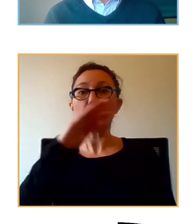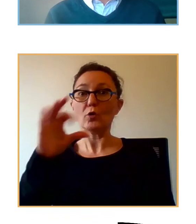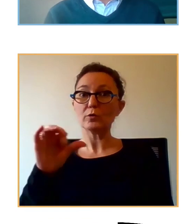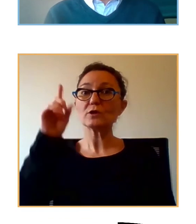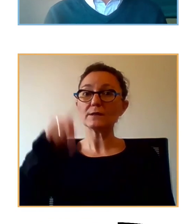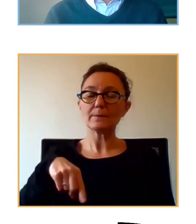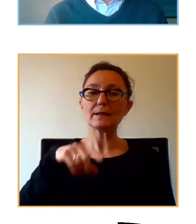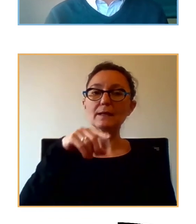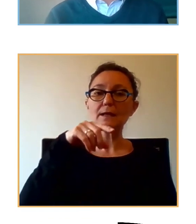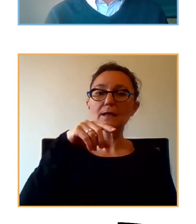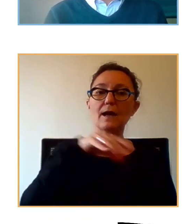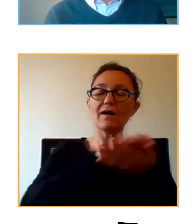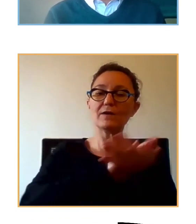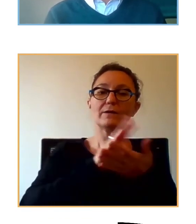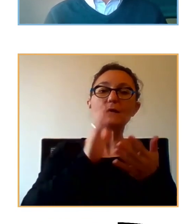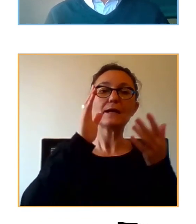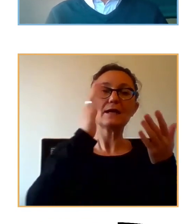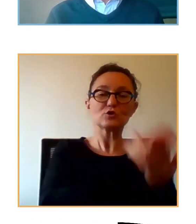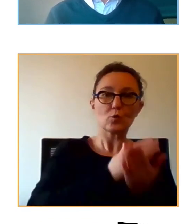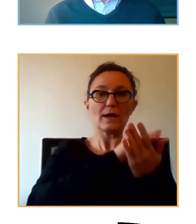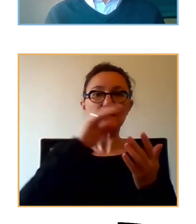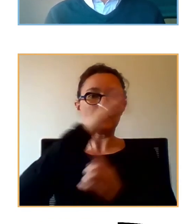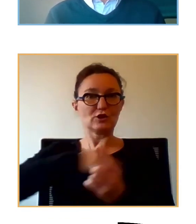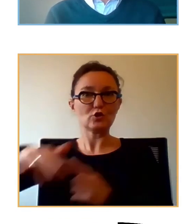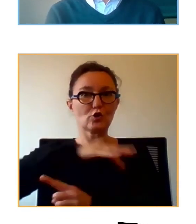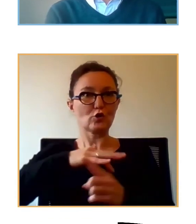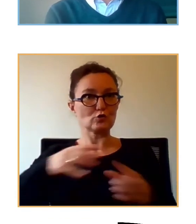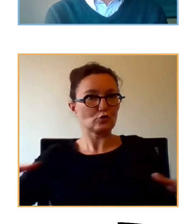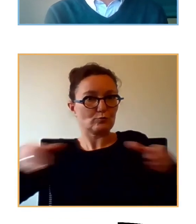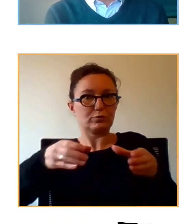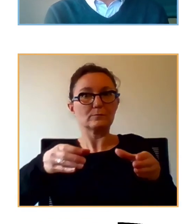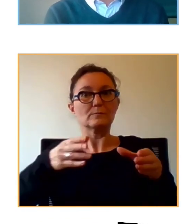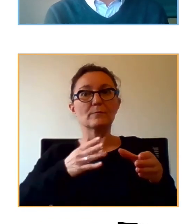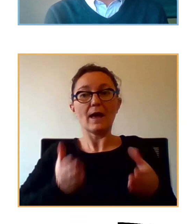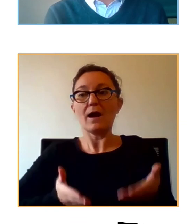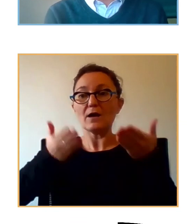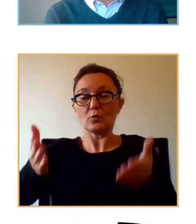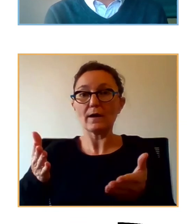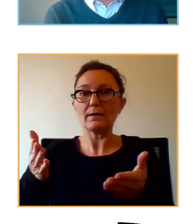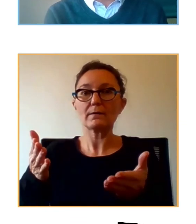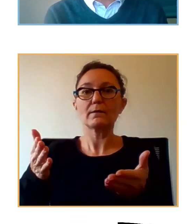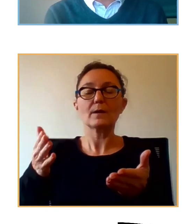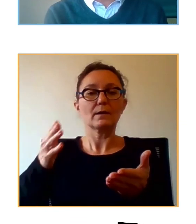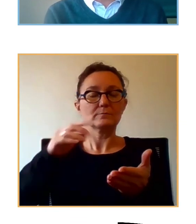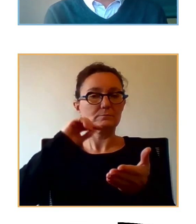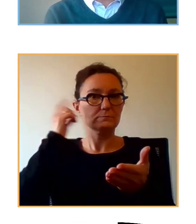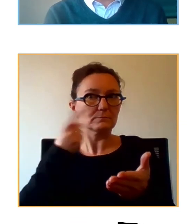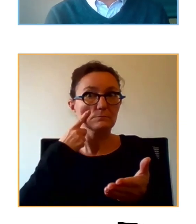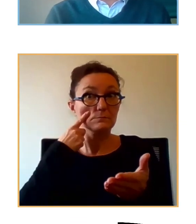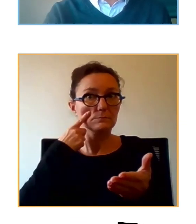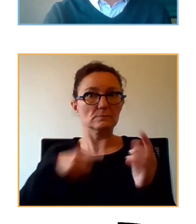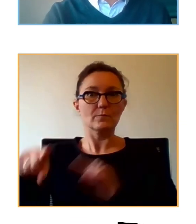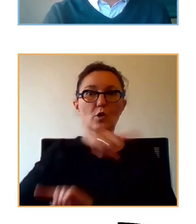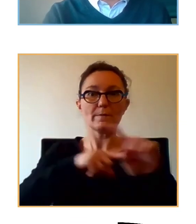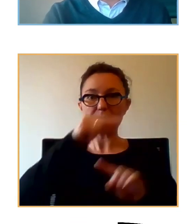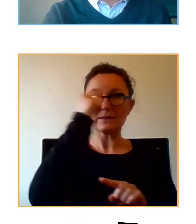entornos comunitarios, para ayudar a los personas sanitarios, para que puedan detectar y tratar los trastornos mentales